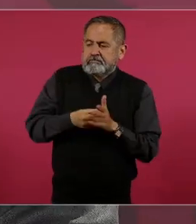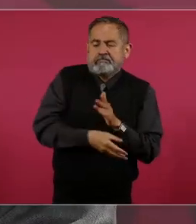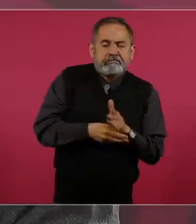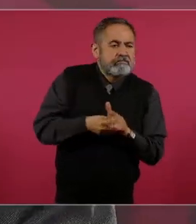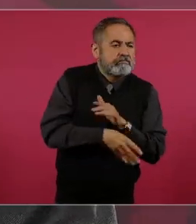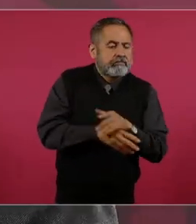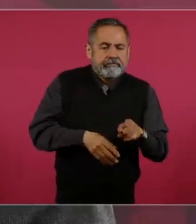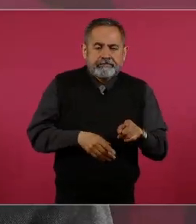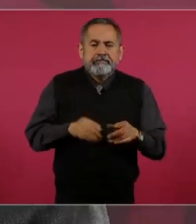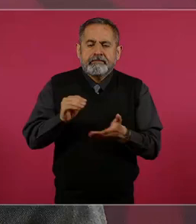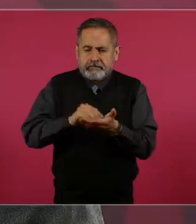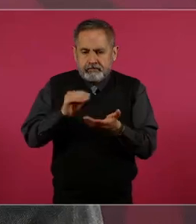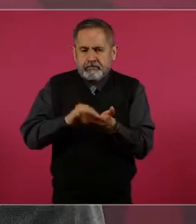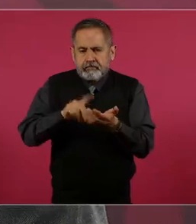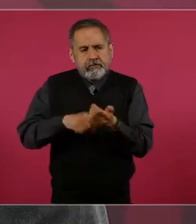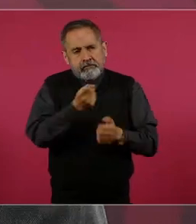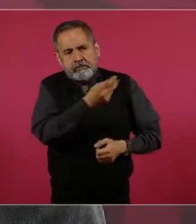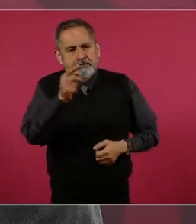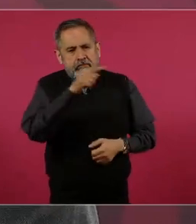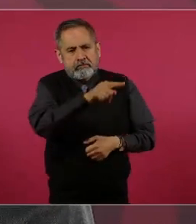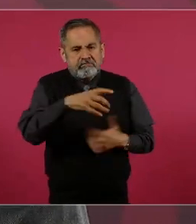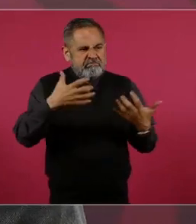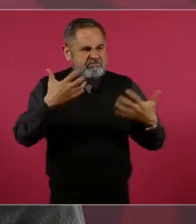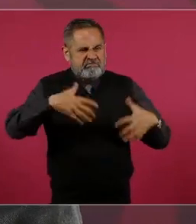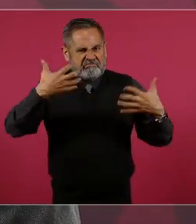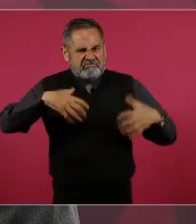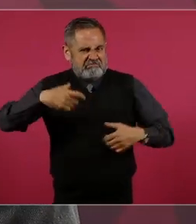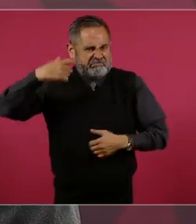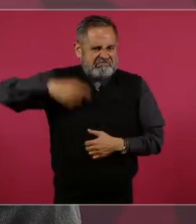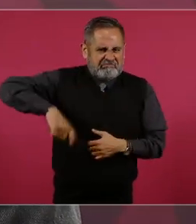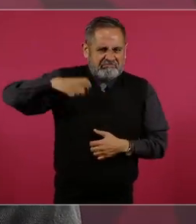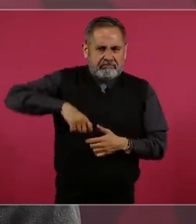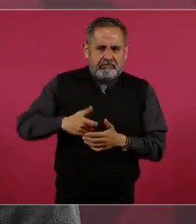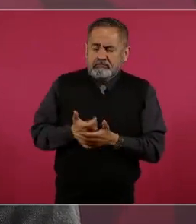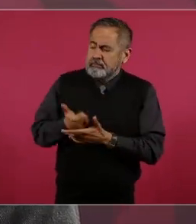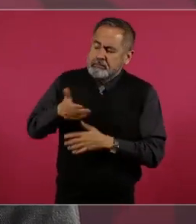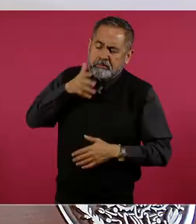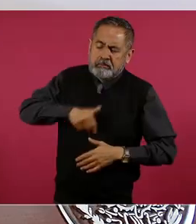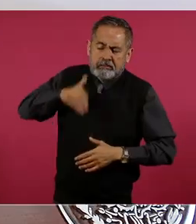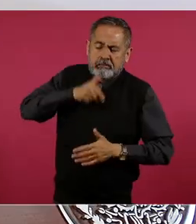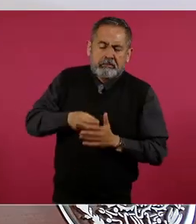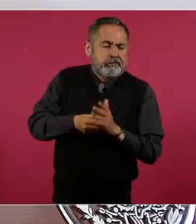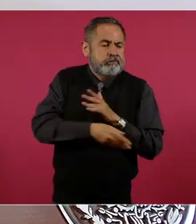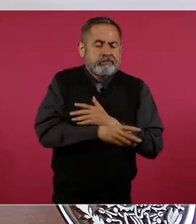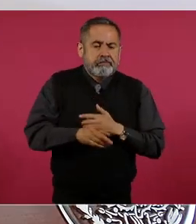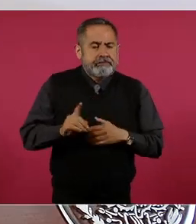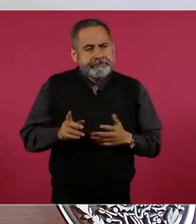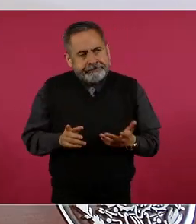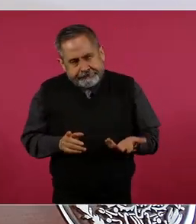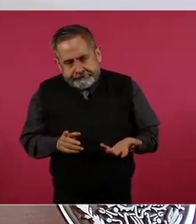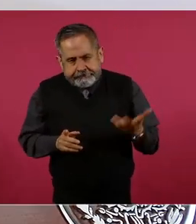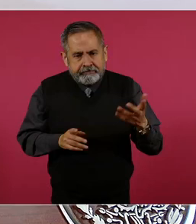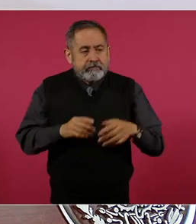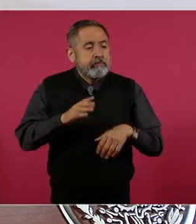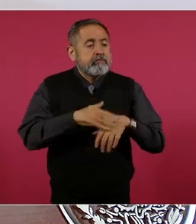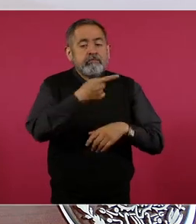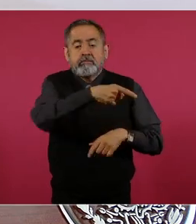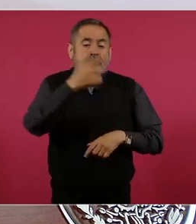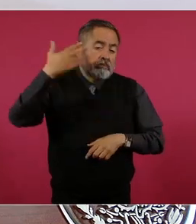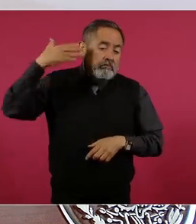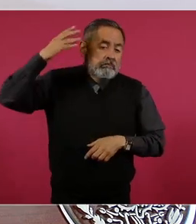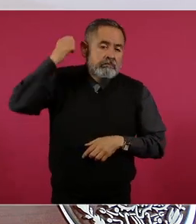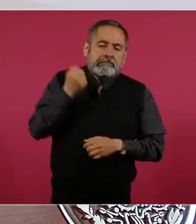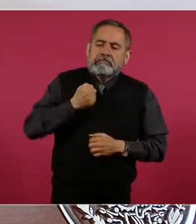pagar, sobre todo los de mero arriba, porque había mucho influyentismo.